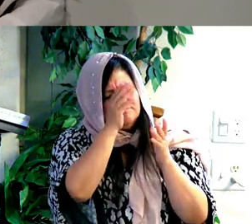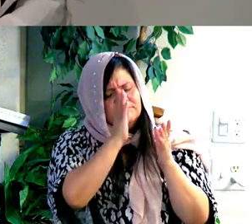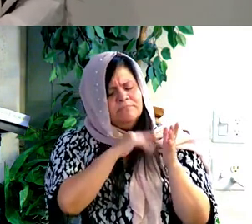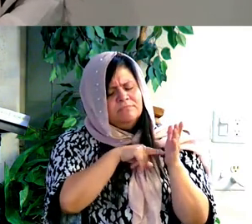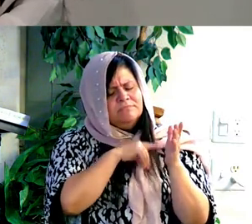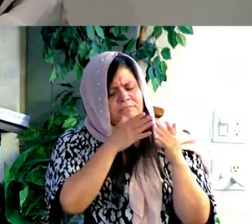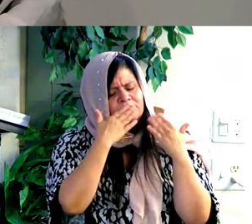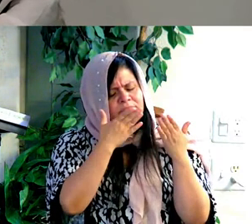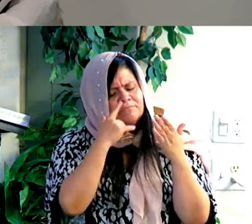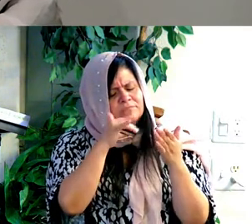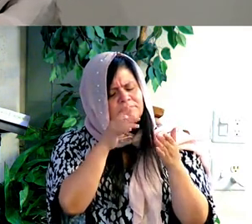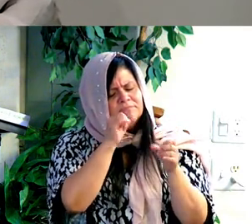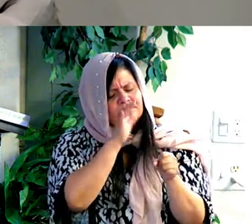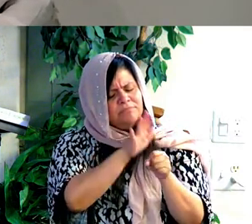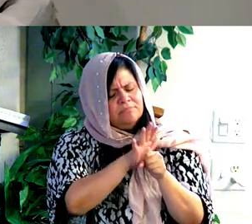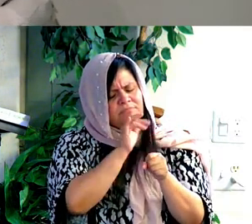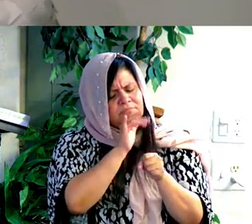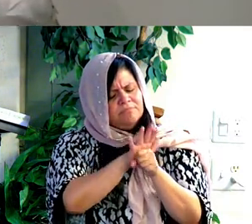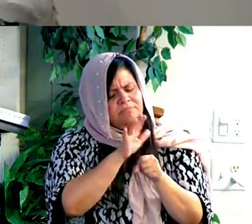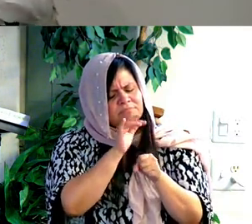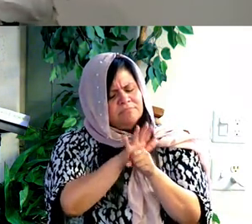Gracias por estas promesas, Señor.